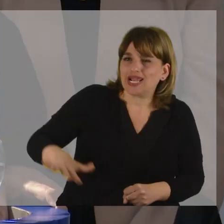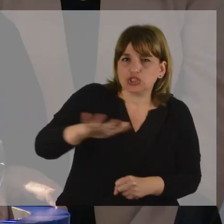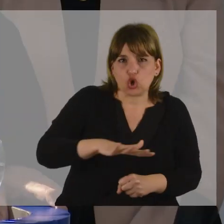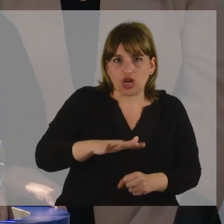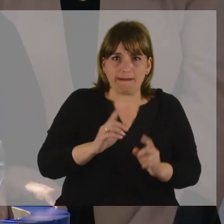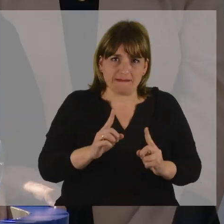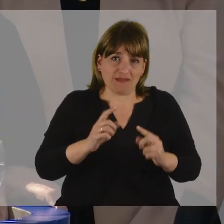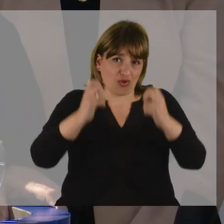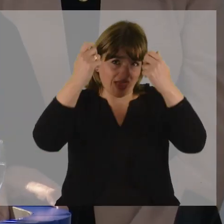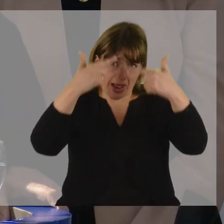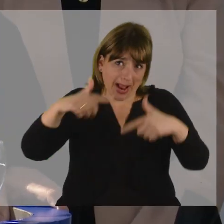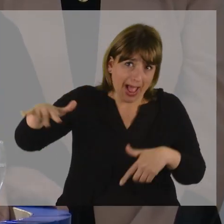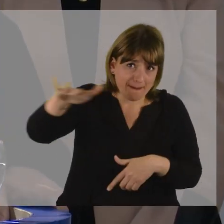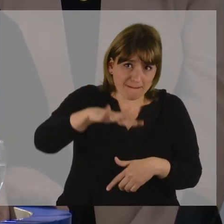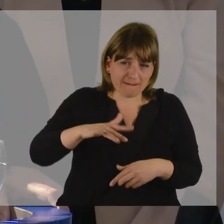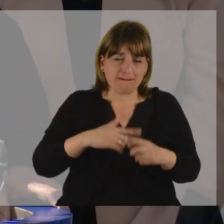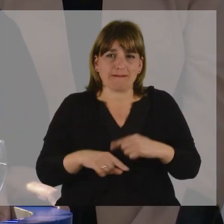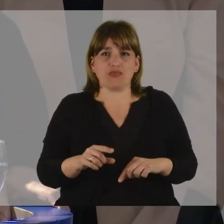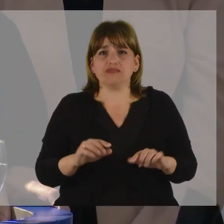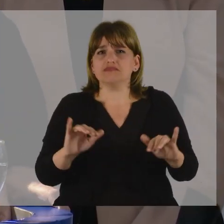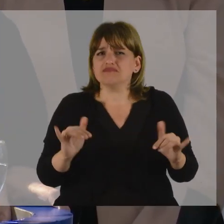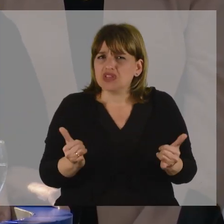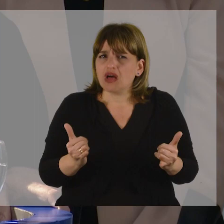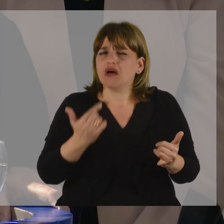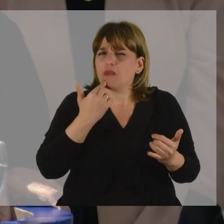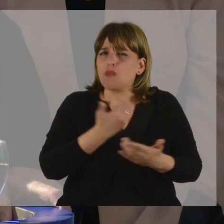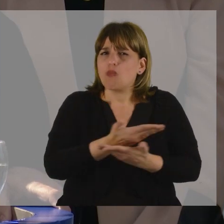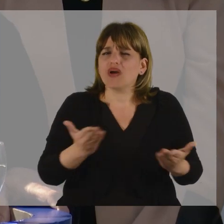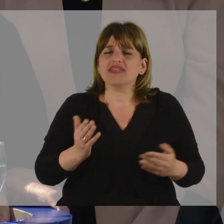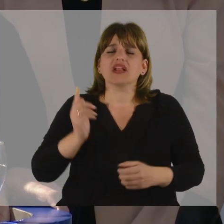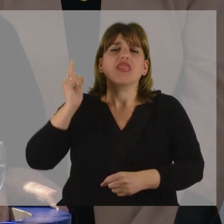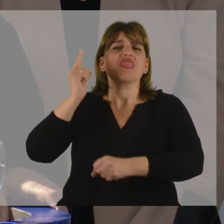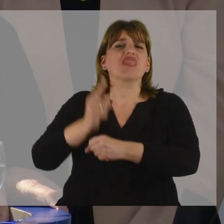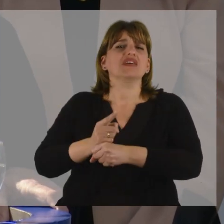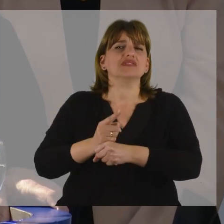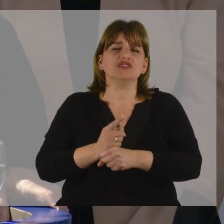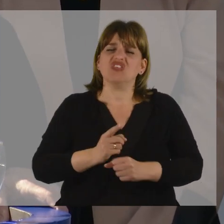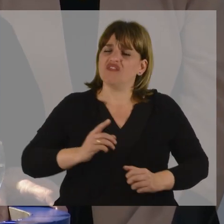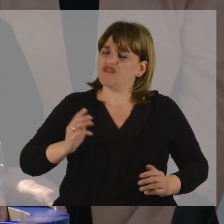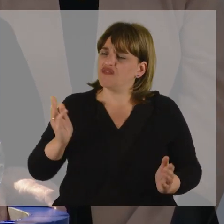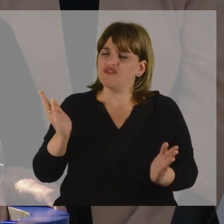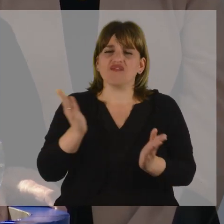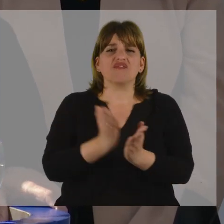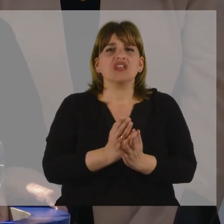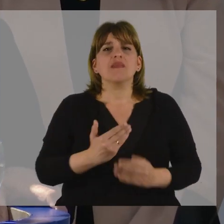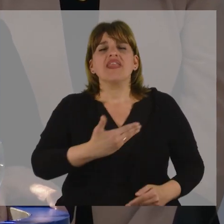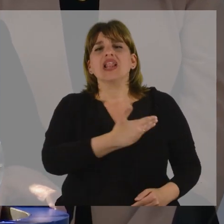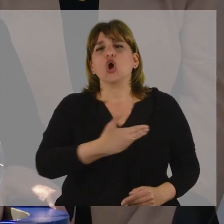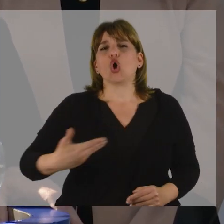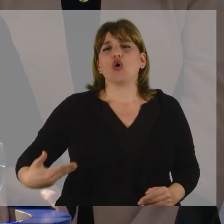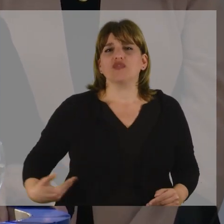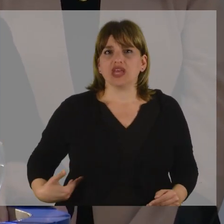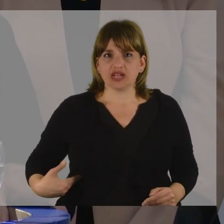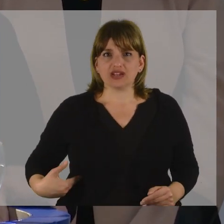patrullaje en la zona rural están marcando la decisión muy firme